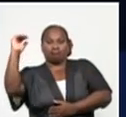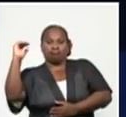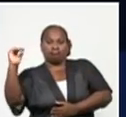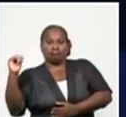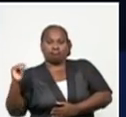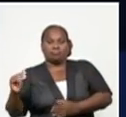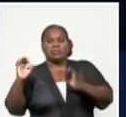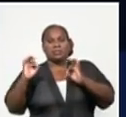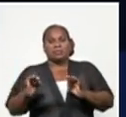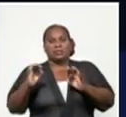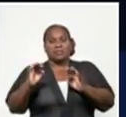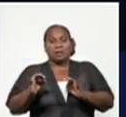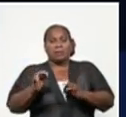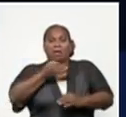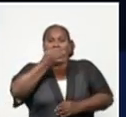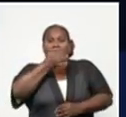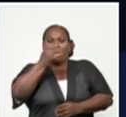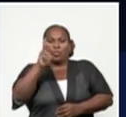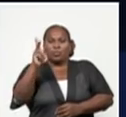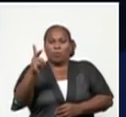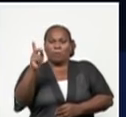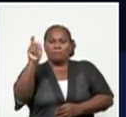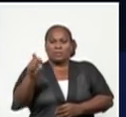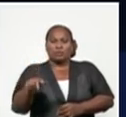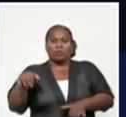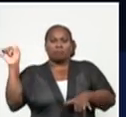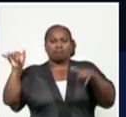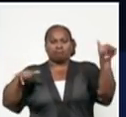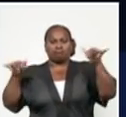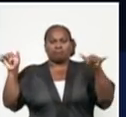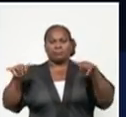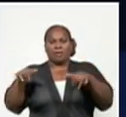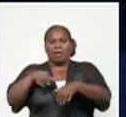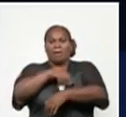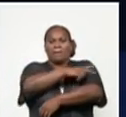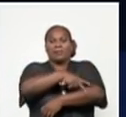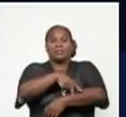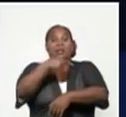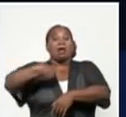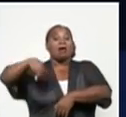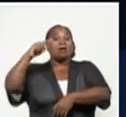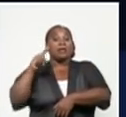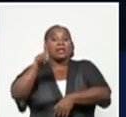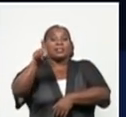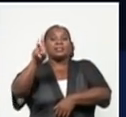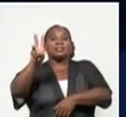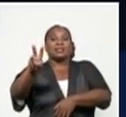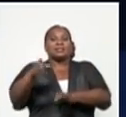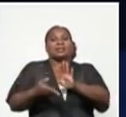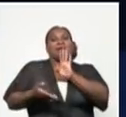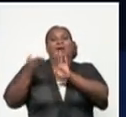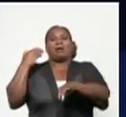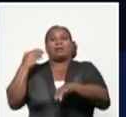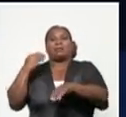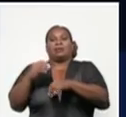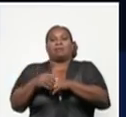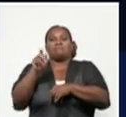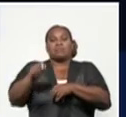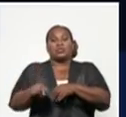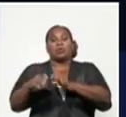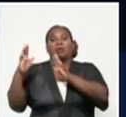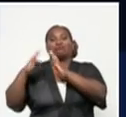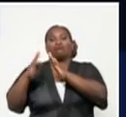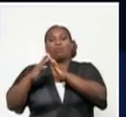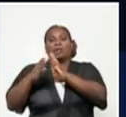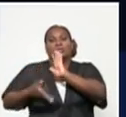mencionamos las dos personas que se evacuaron y ayer se dieron 13 altas. Que ustedes se dan cuenta que comparación con los